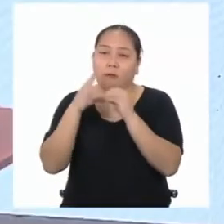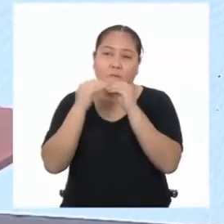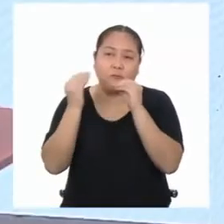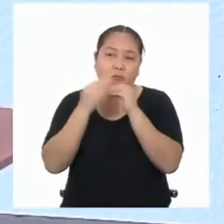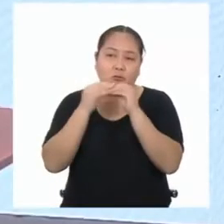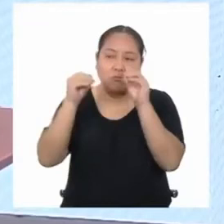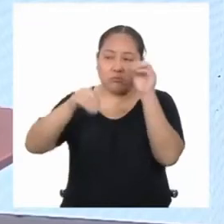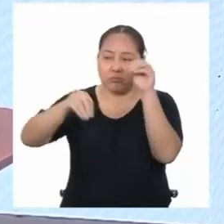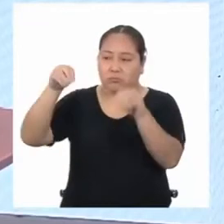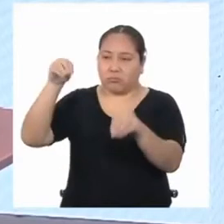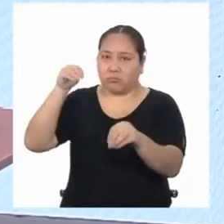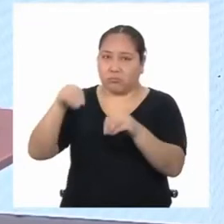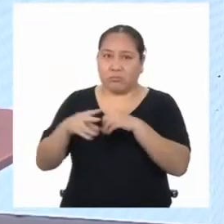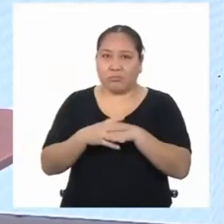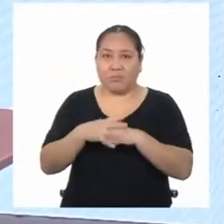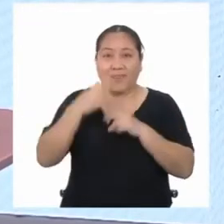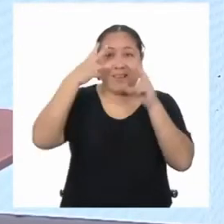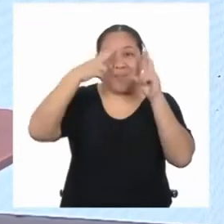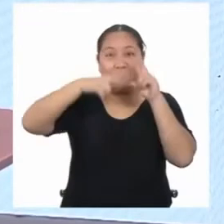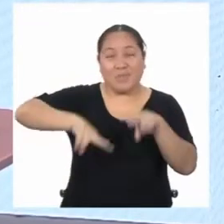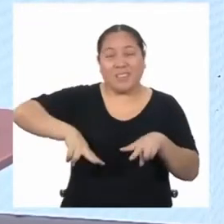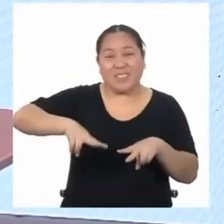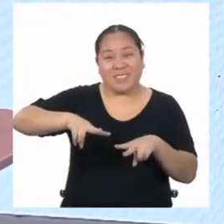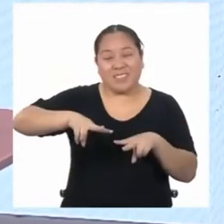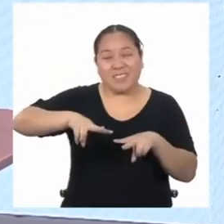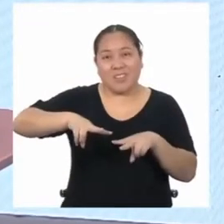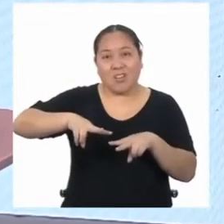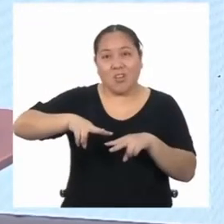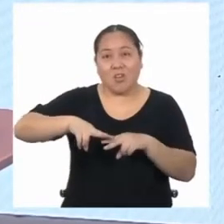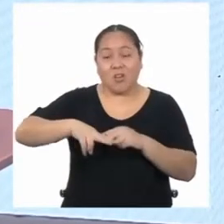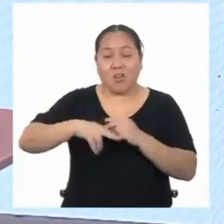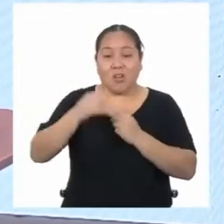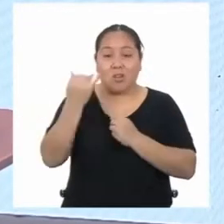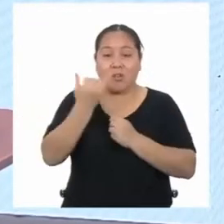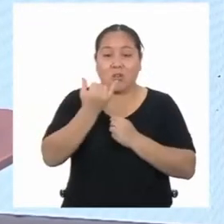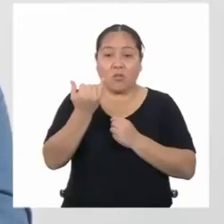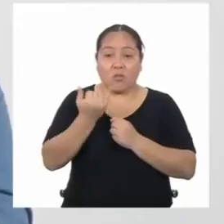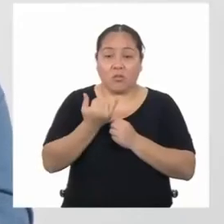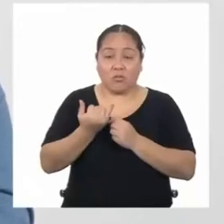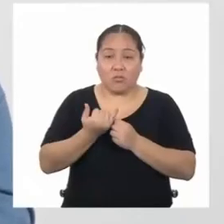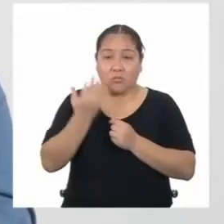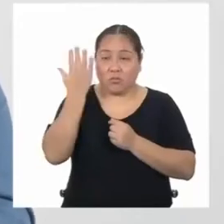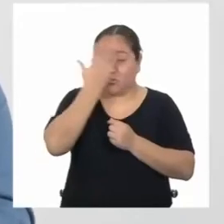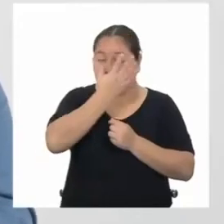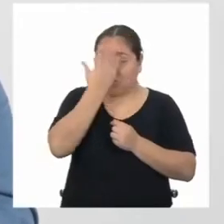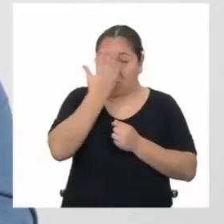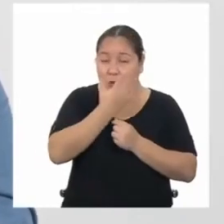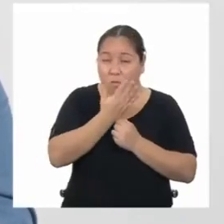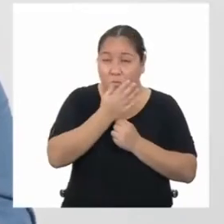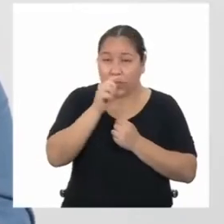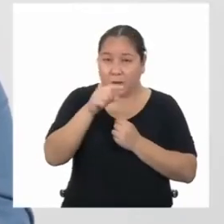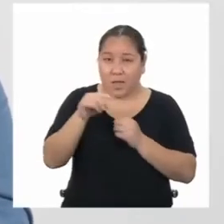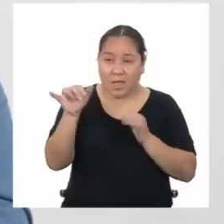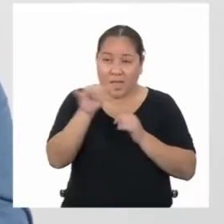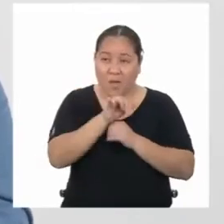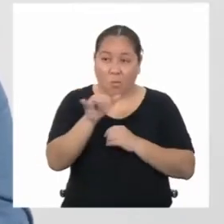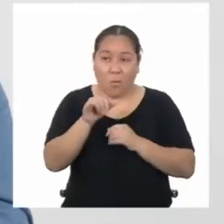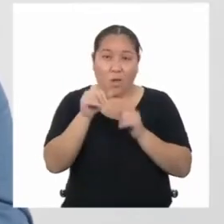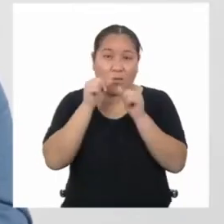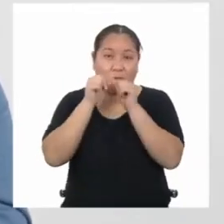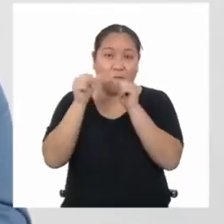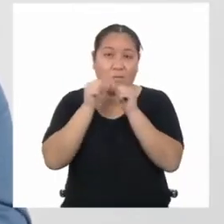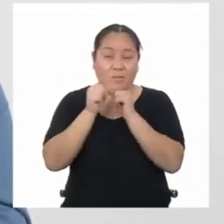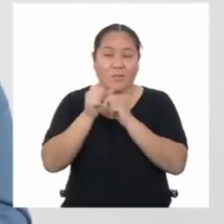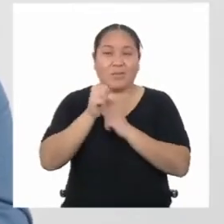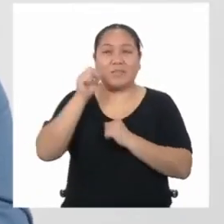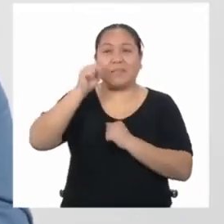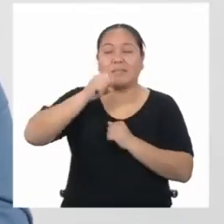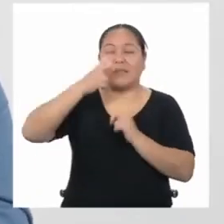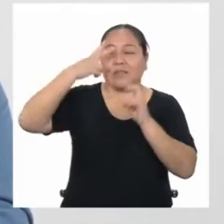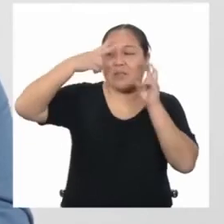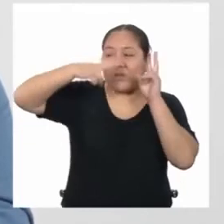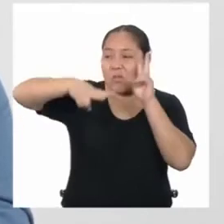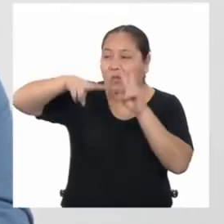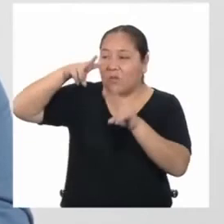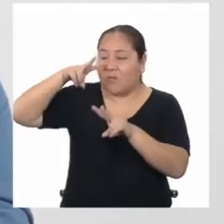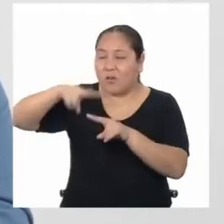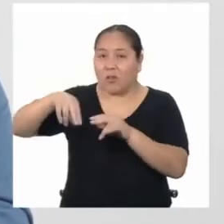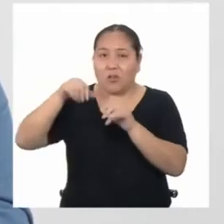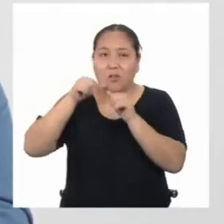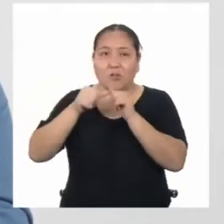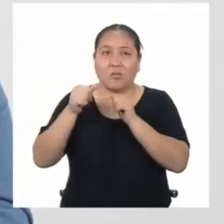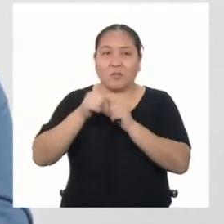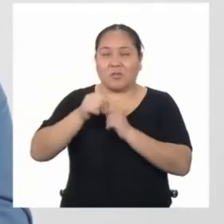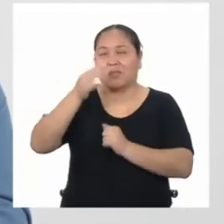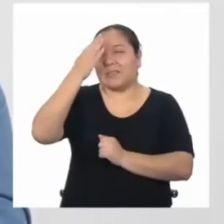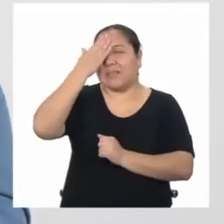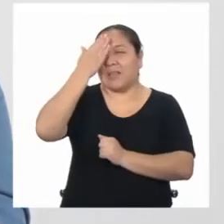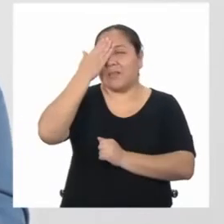¿Han notado cómo las áreas sombreadas miden lo mismo? Así es. Con solo ver las medidas, yo